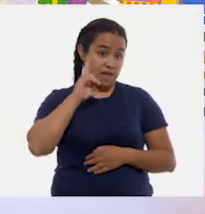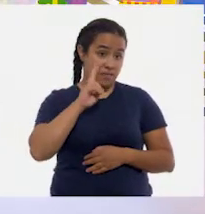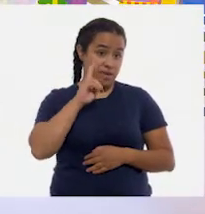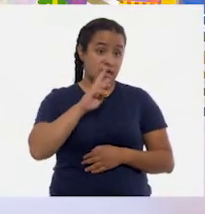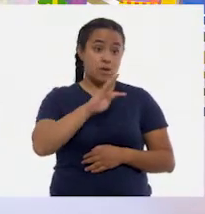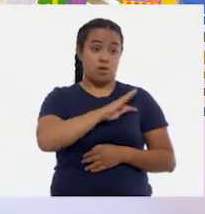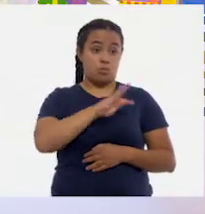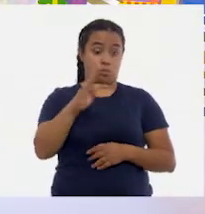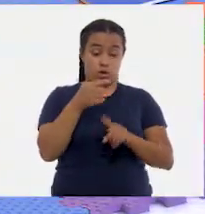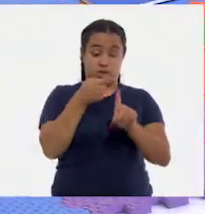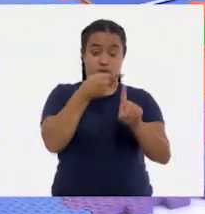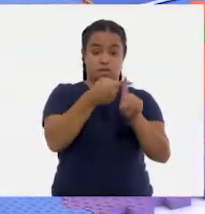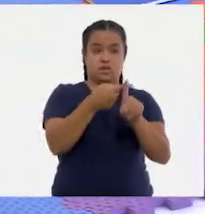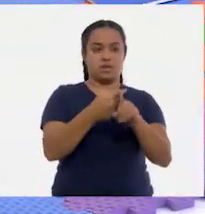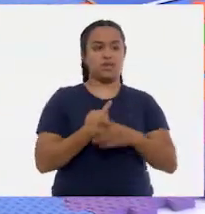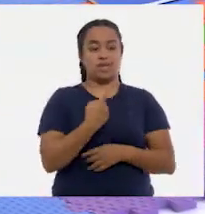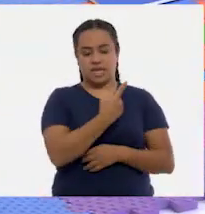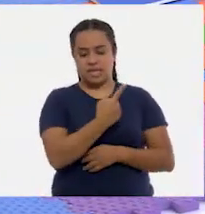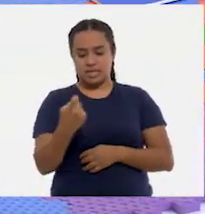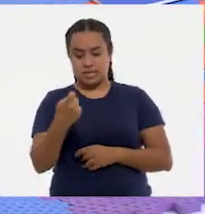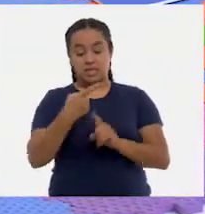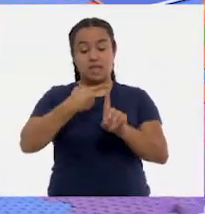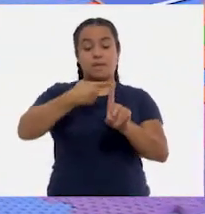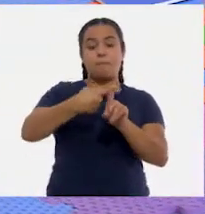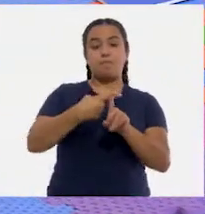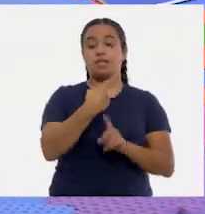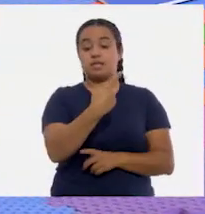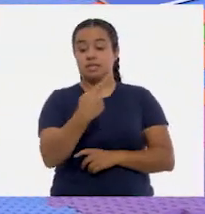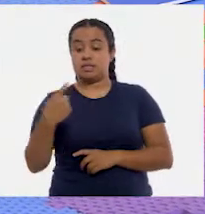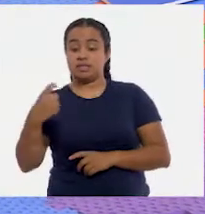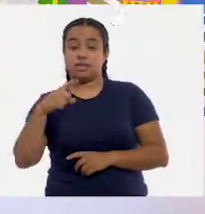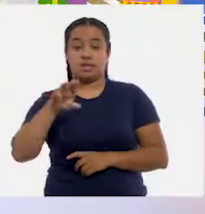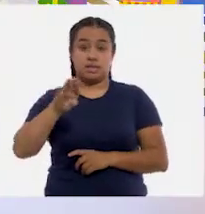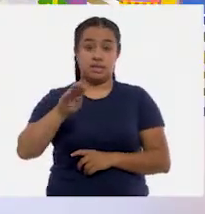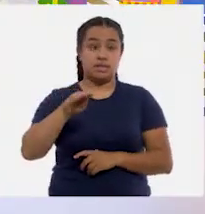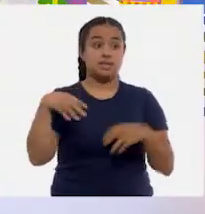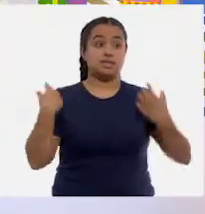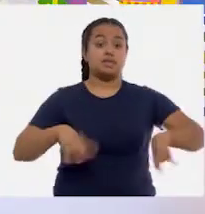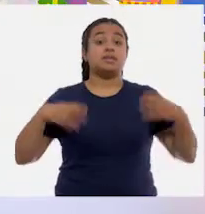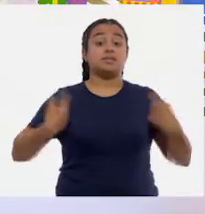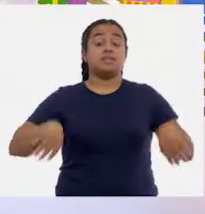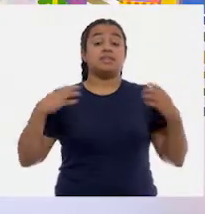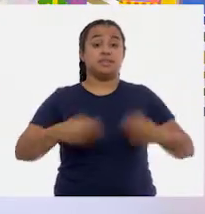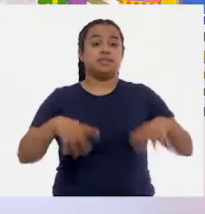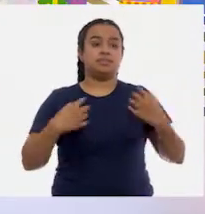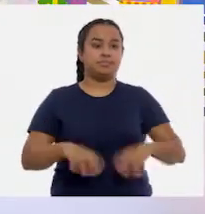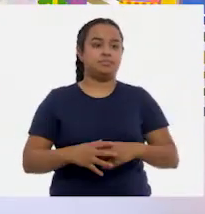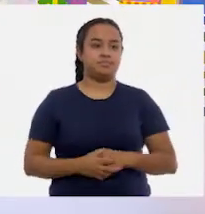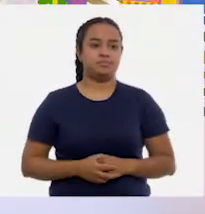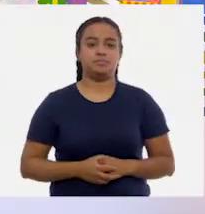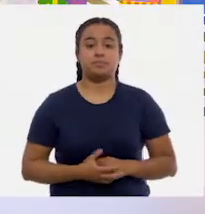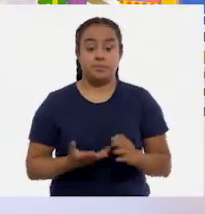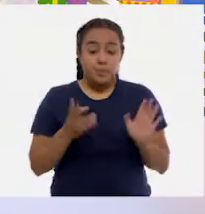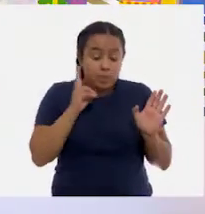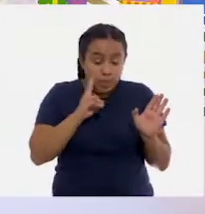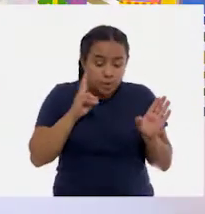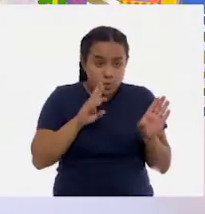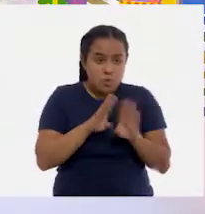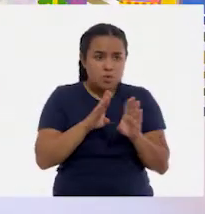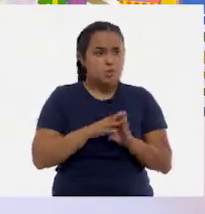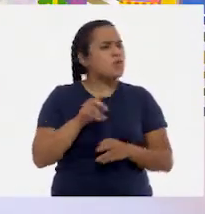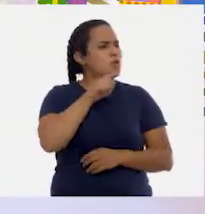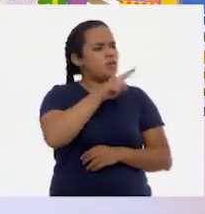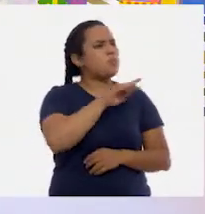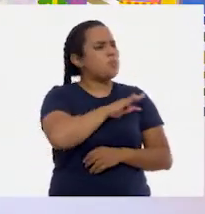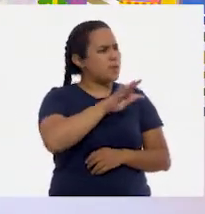podemos sumar. Cien más ciento noventa. ciento noventa. A ver, ¿cómo no sale eso? Tú puedes,